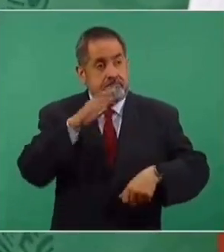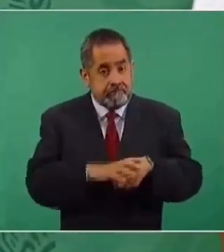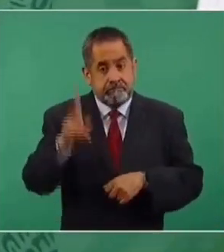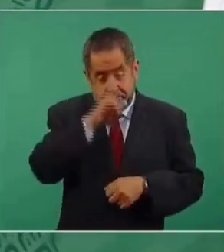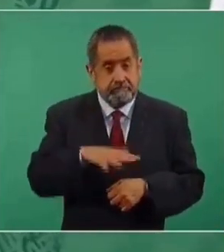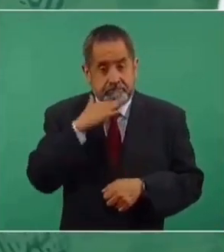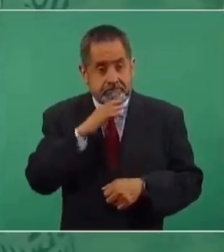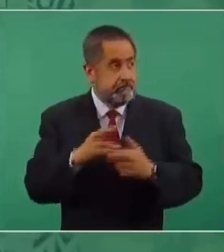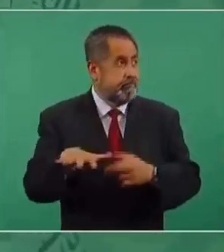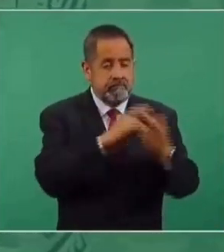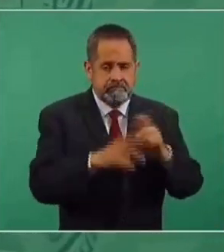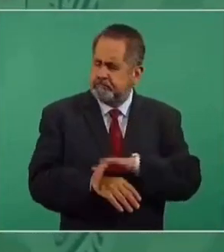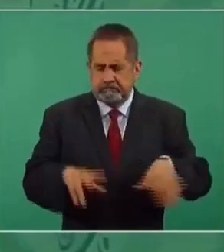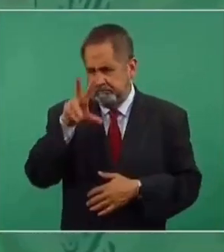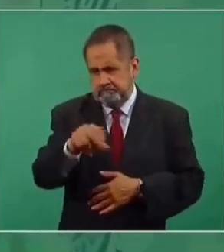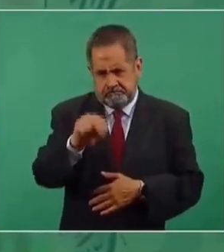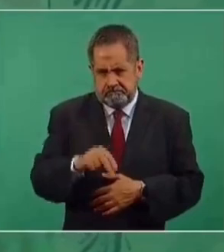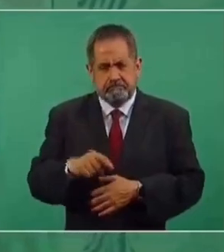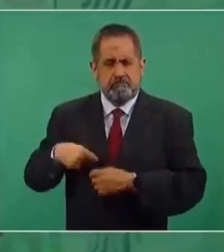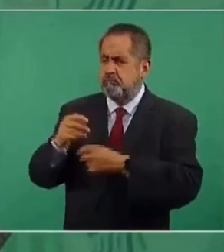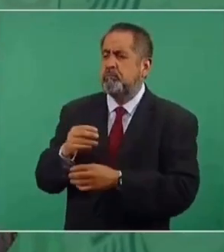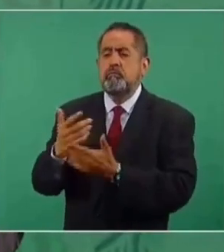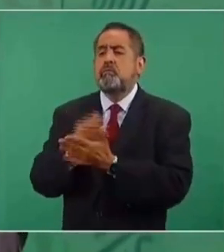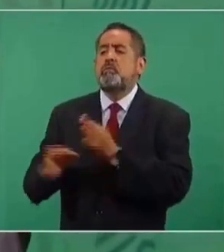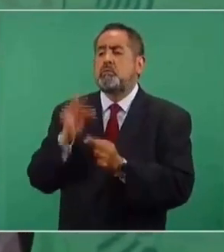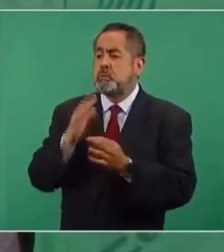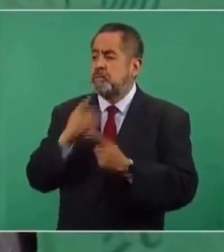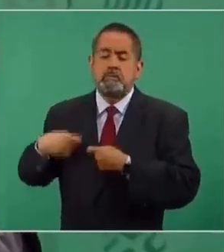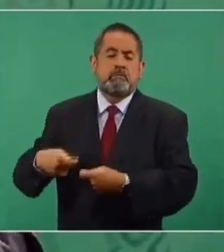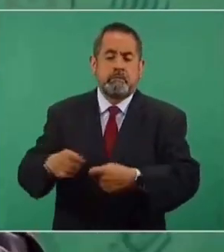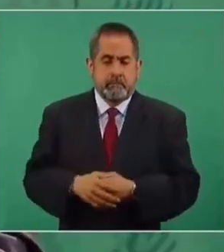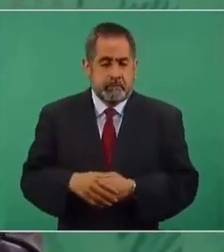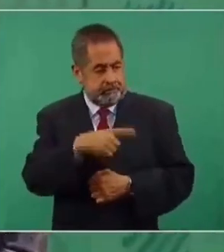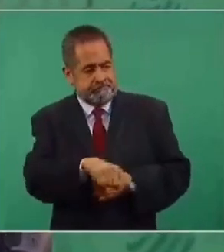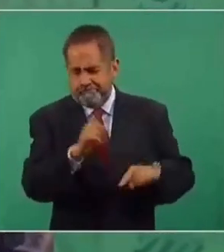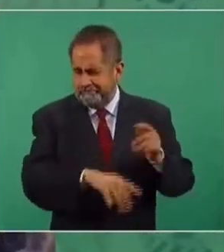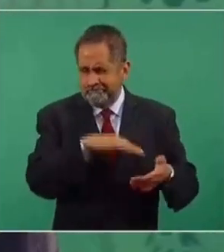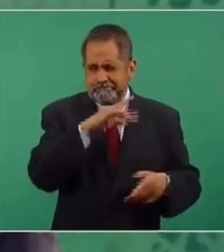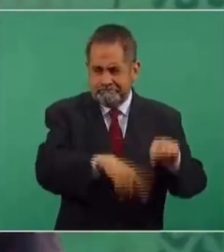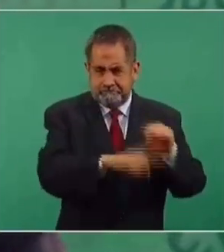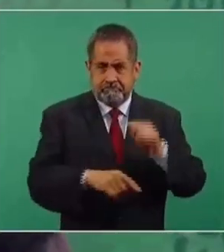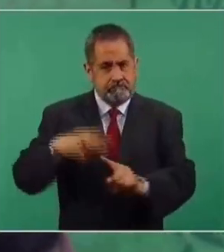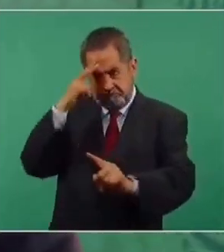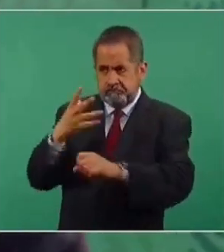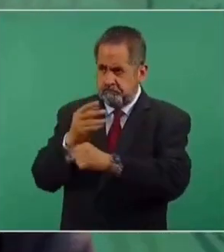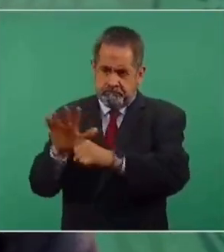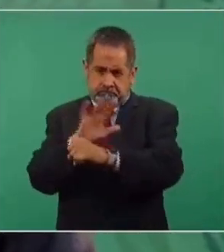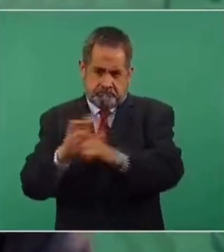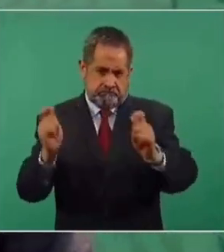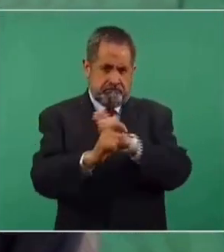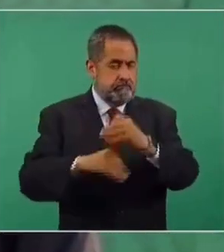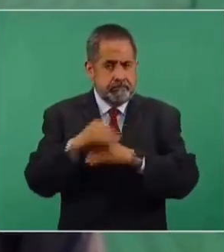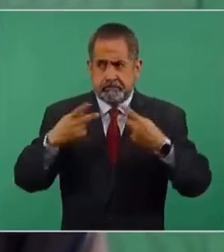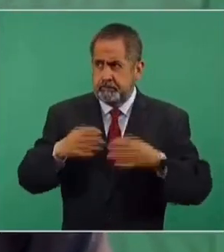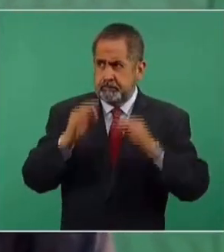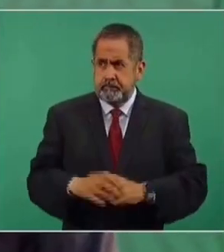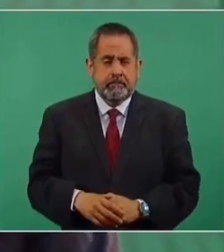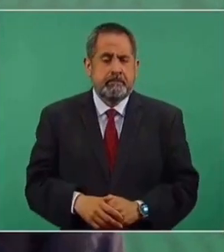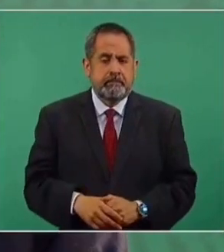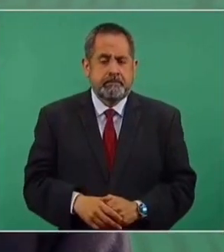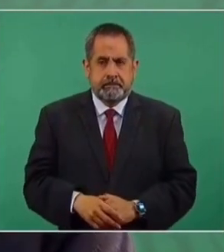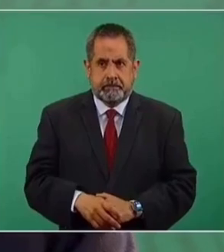un país deshecho. No, tenemos que entregar buenas cuentas. Y vamos a limpiar y se tiene que moralizar México. Tenemos que purificar la vida pública del país.